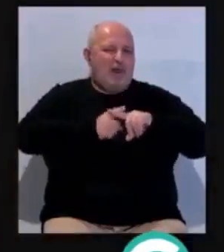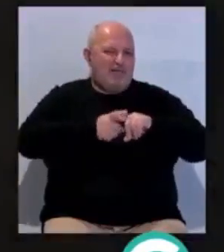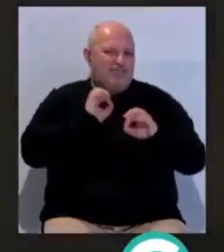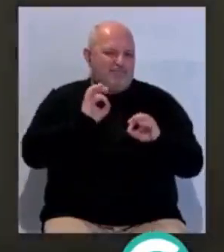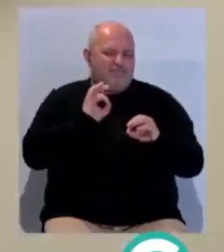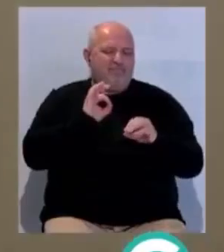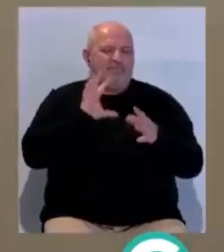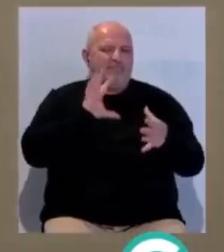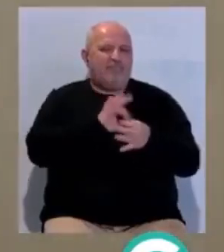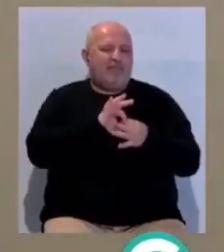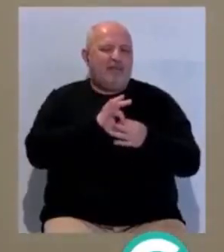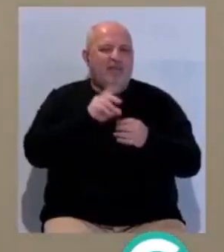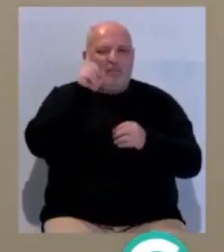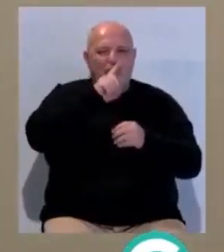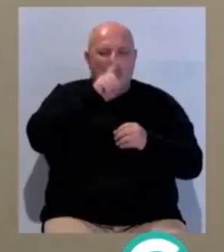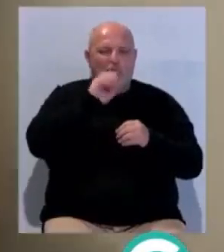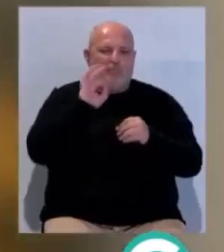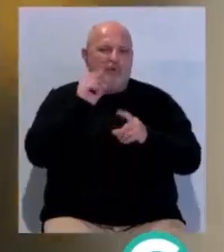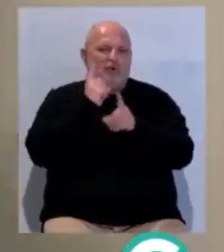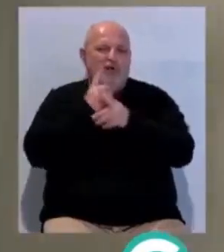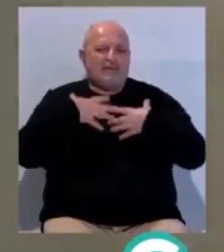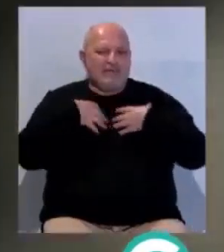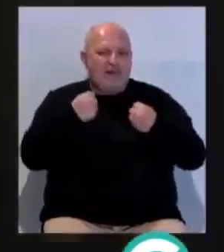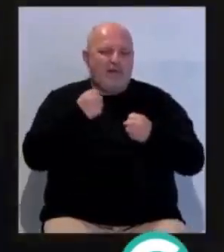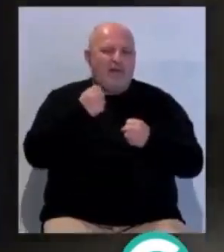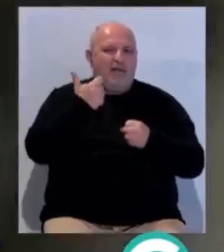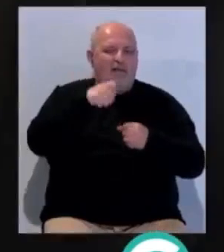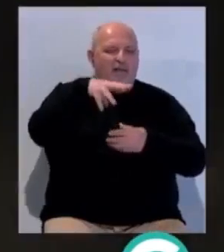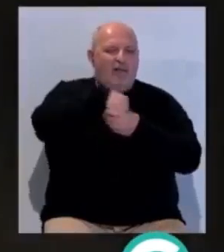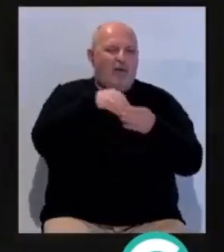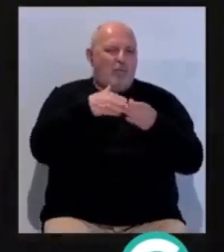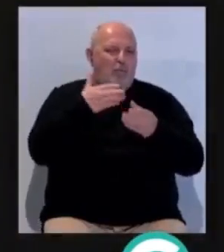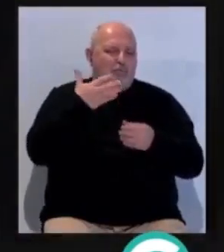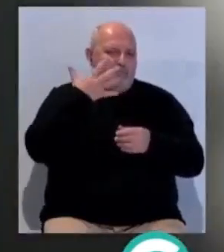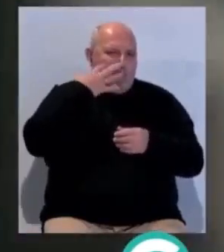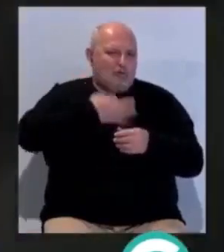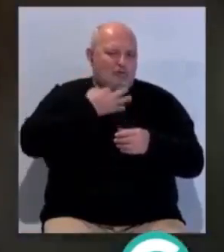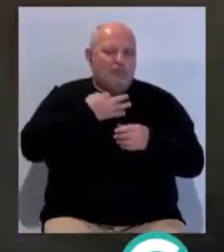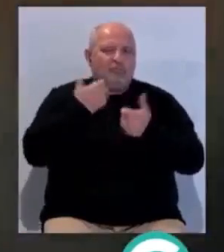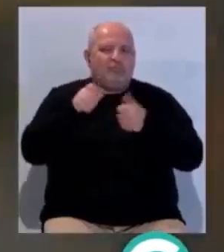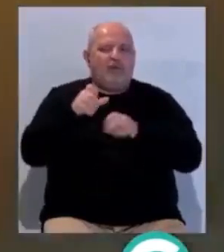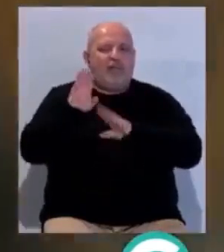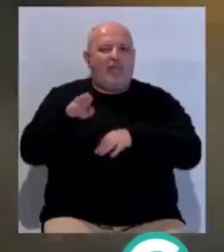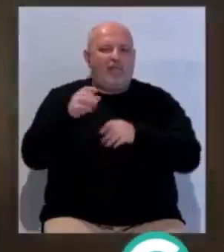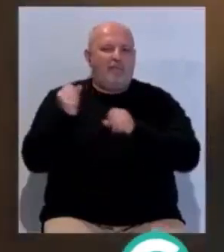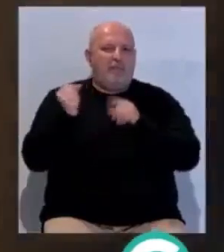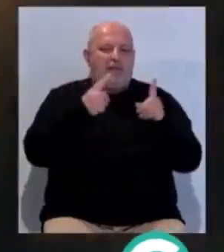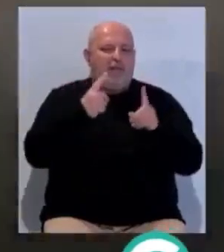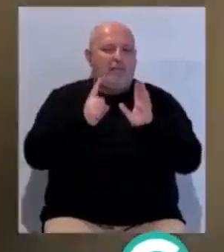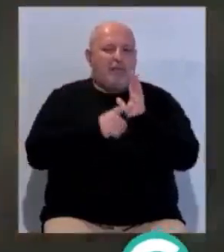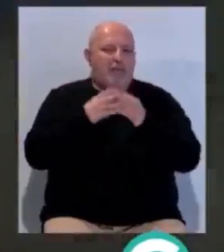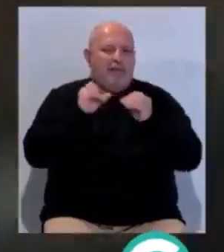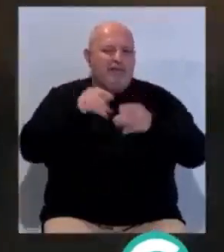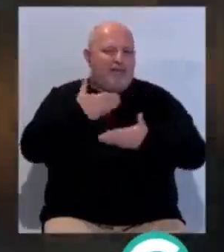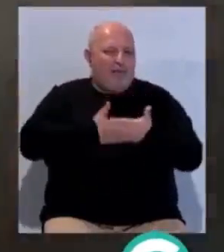sexual relativos a la prostitución contra la salud pública, pertenencia a grupo criminal y favorecimiento de la inmigración irregular.